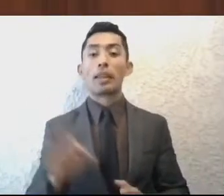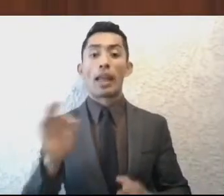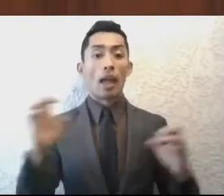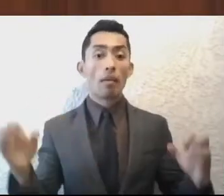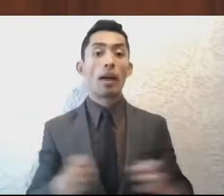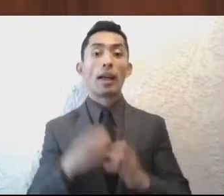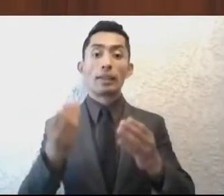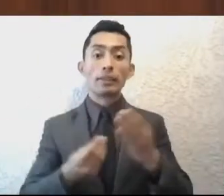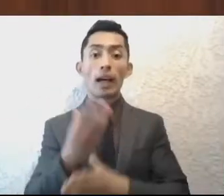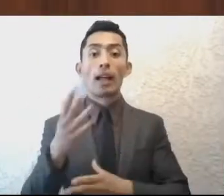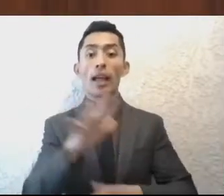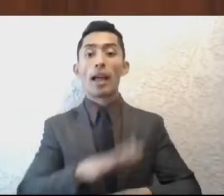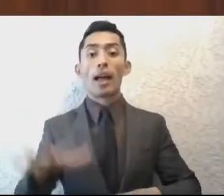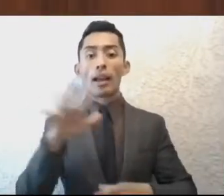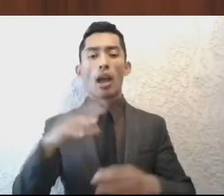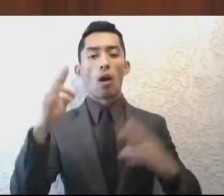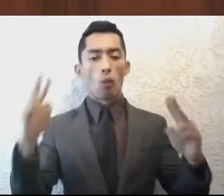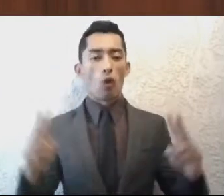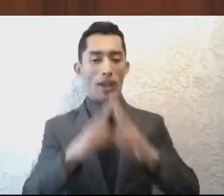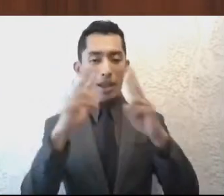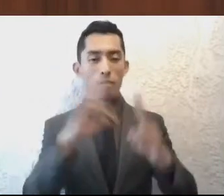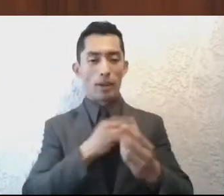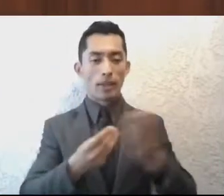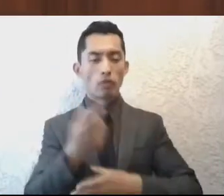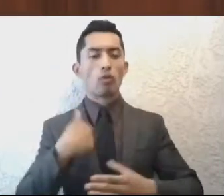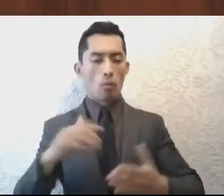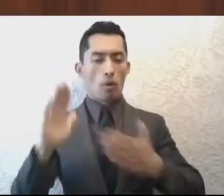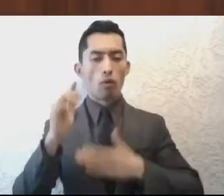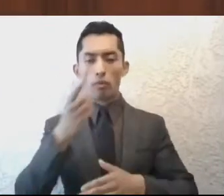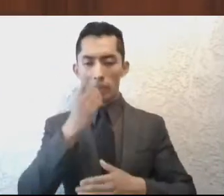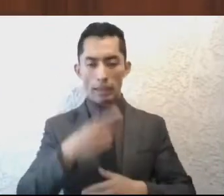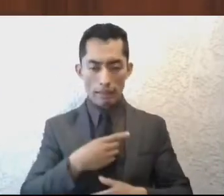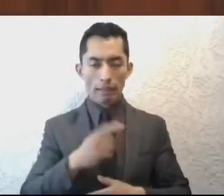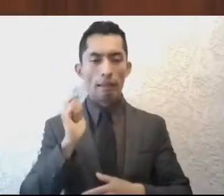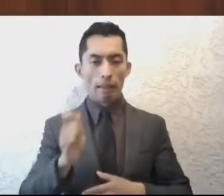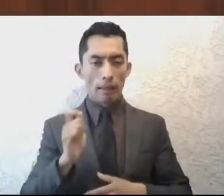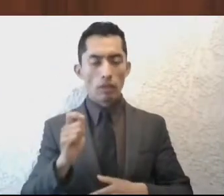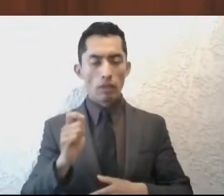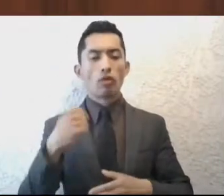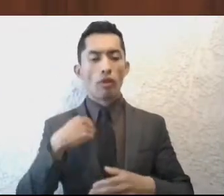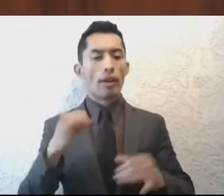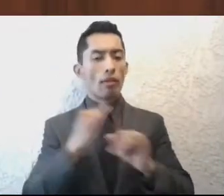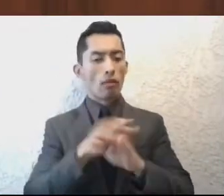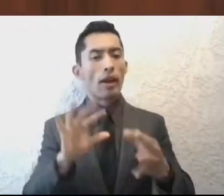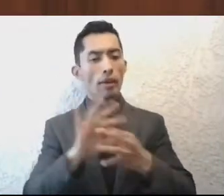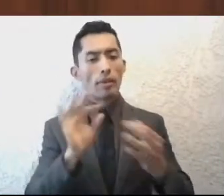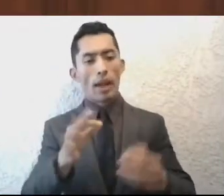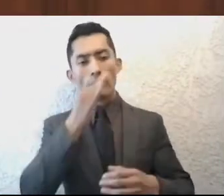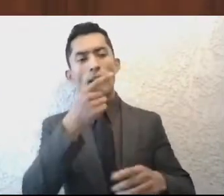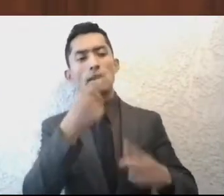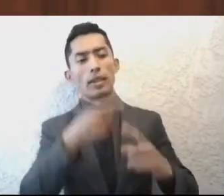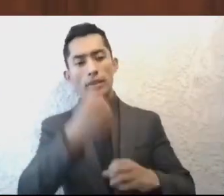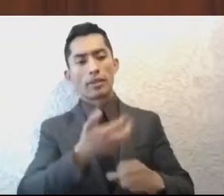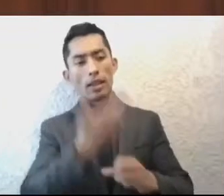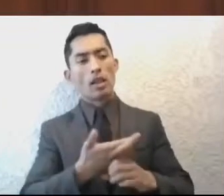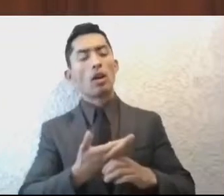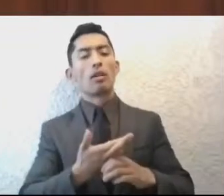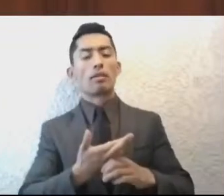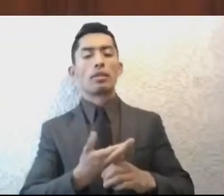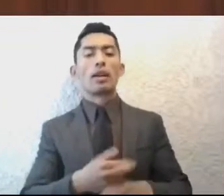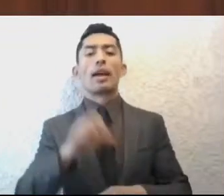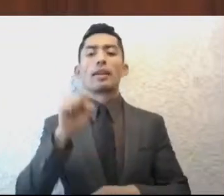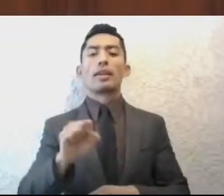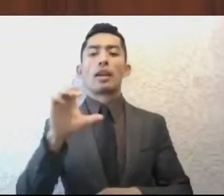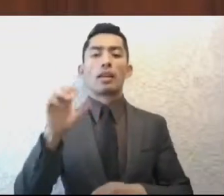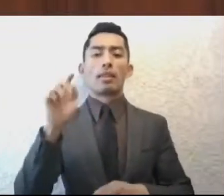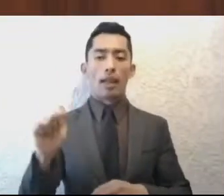zona de los volcanes, me comprometo, como usted lo solicitó, transmitirle el mensaje a la Secretaría de Comunicaciones y Transportes a través de